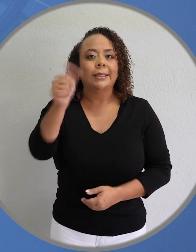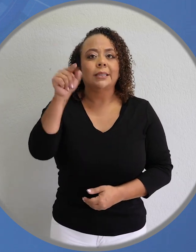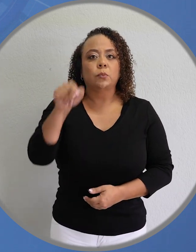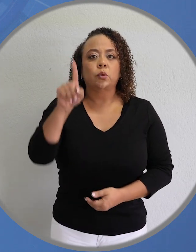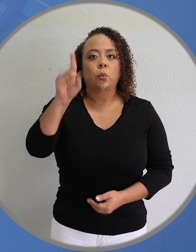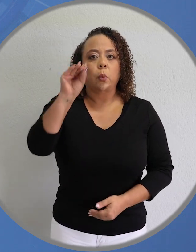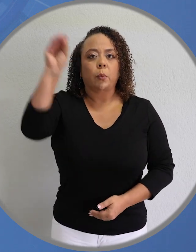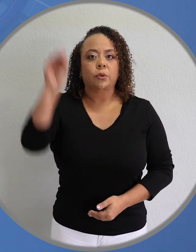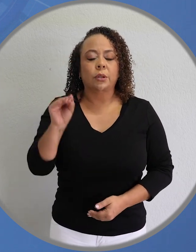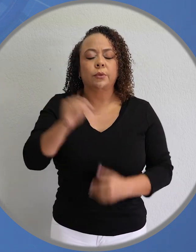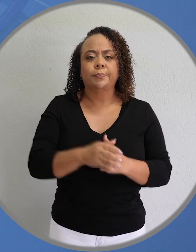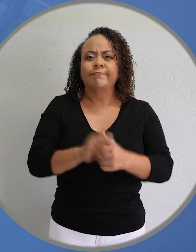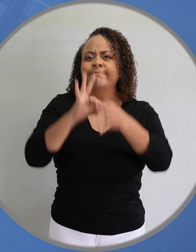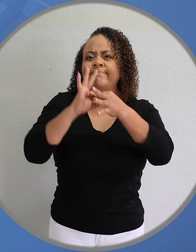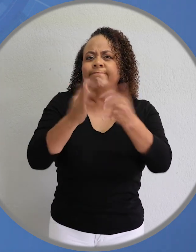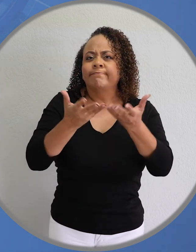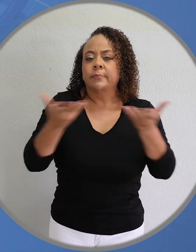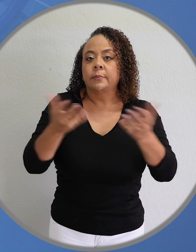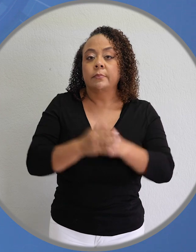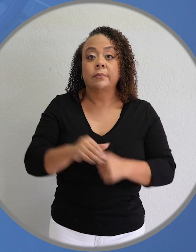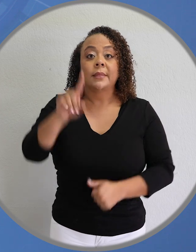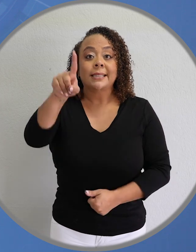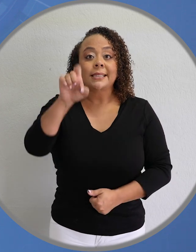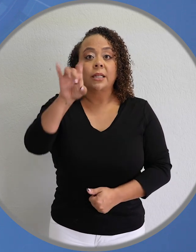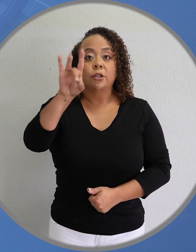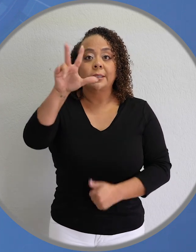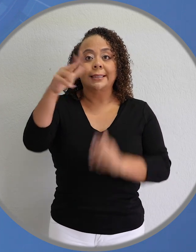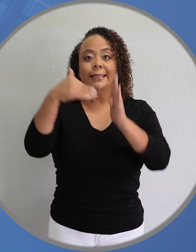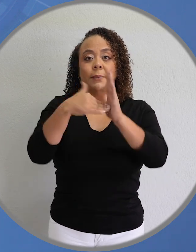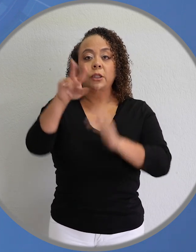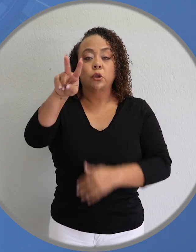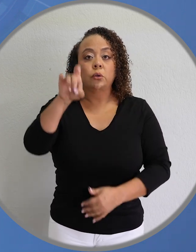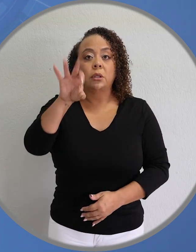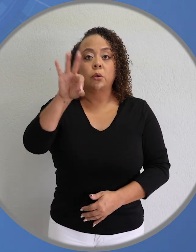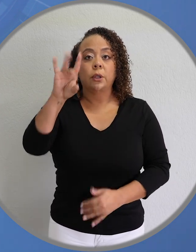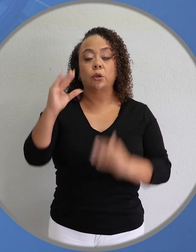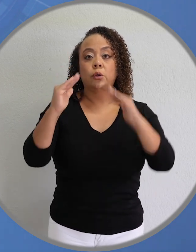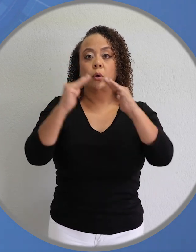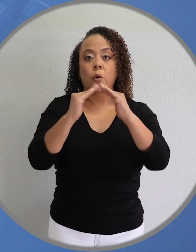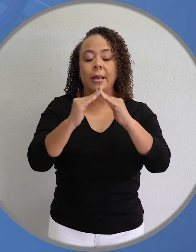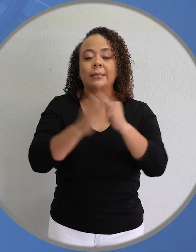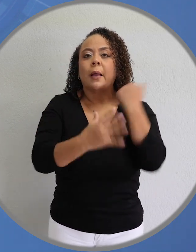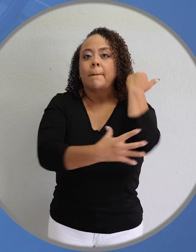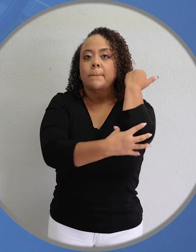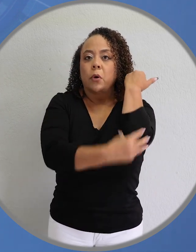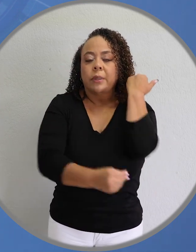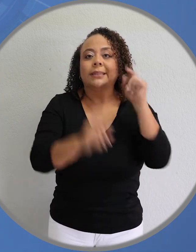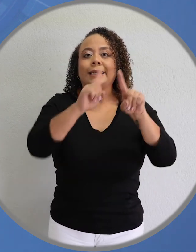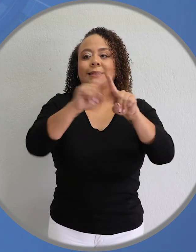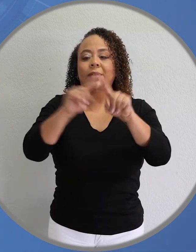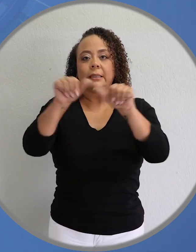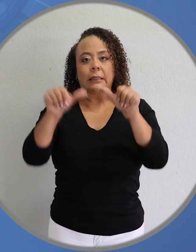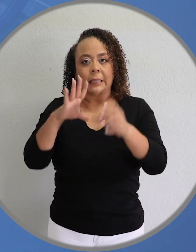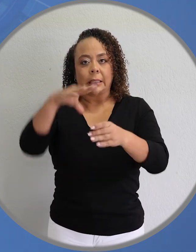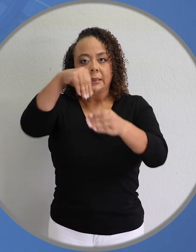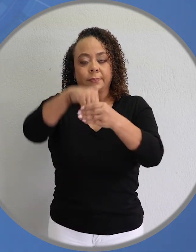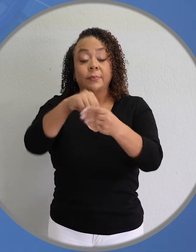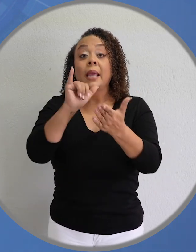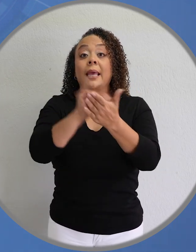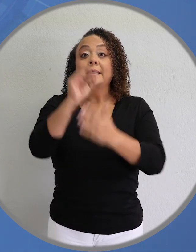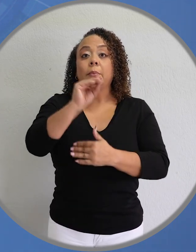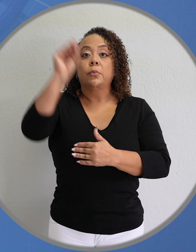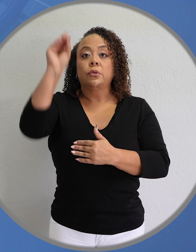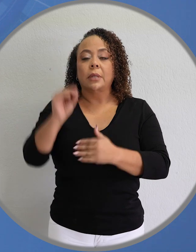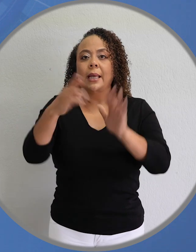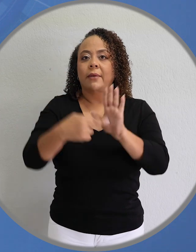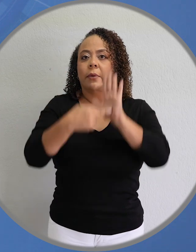.1%, lo que corresponde a 183.298 hogares en pobreza multidimensional. Este